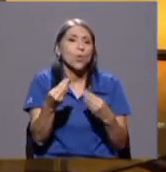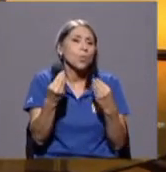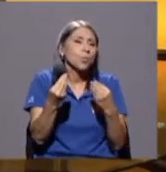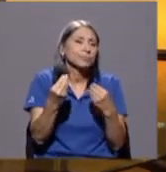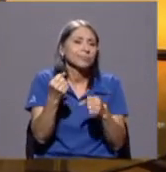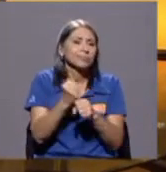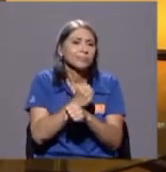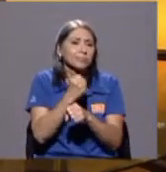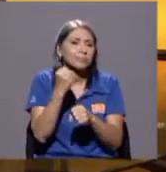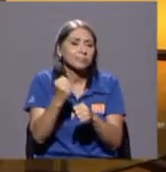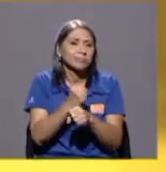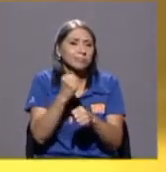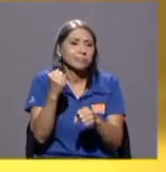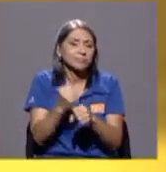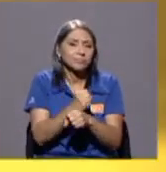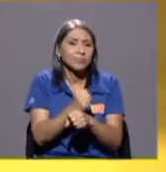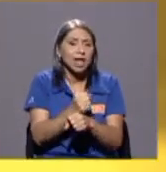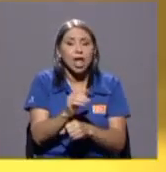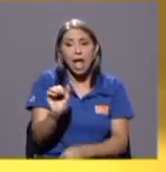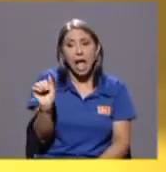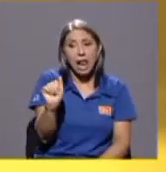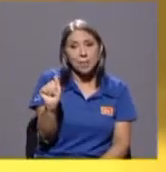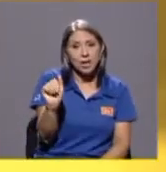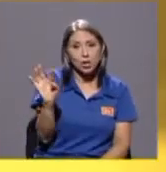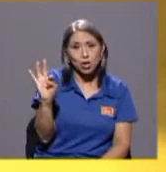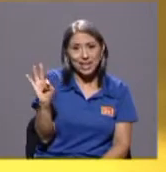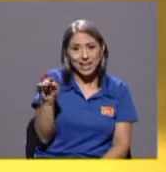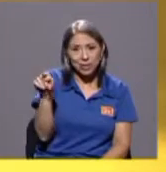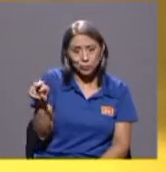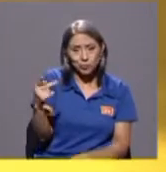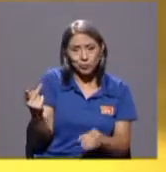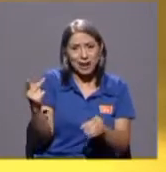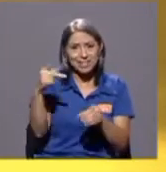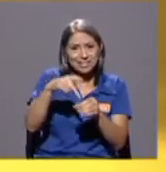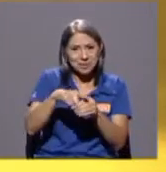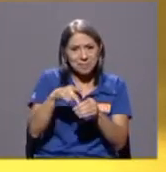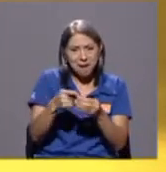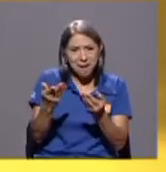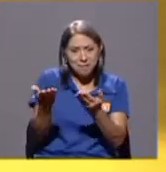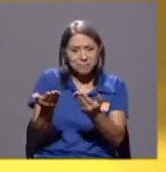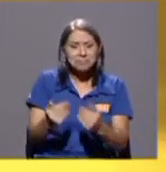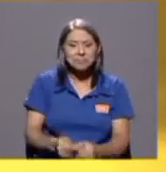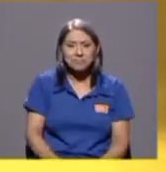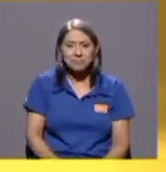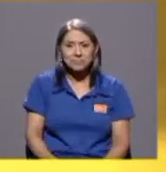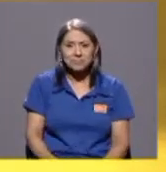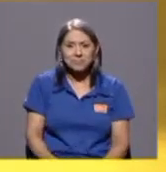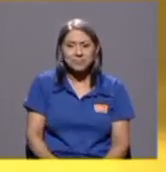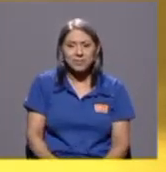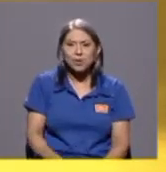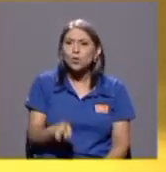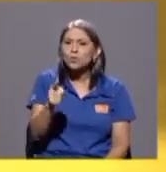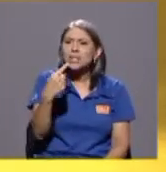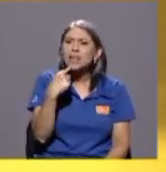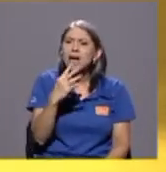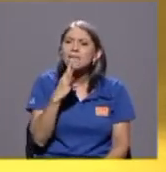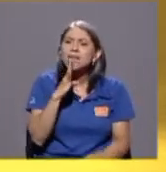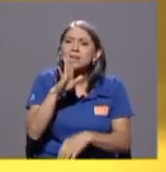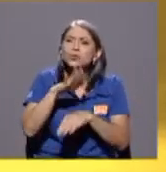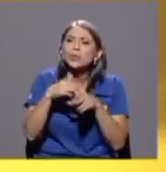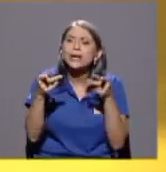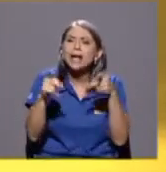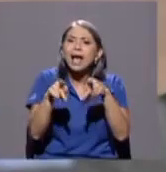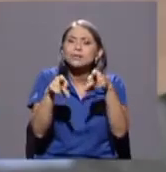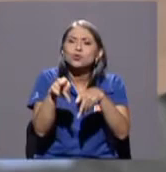don Alberto participa y seguirá participando. ¿Decía usted de los casos don